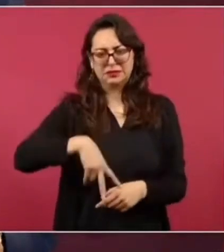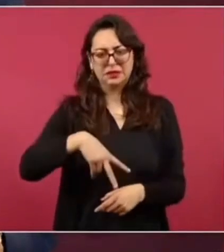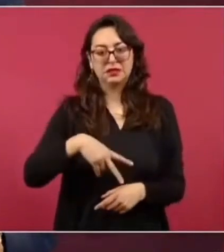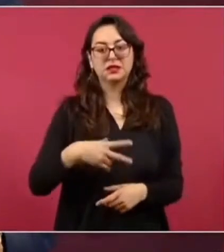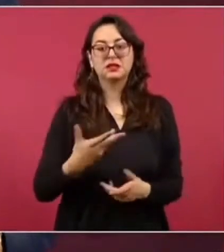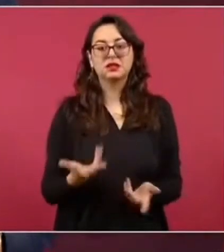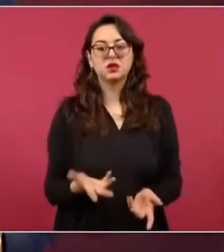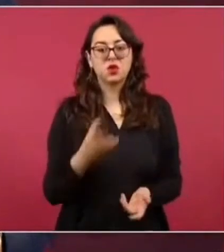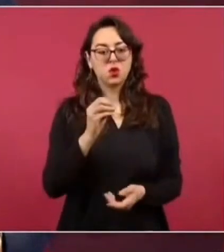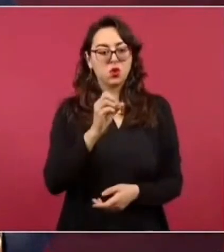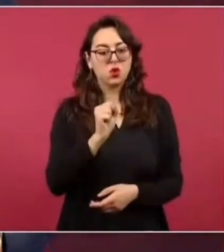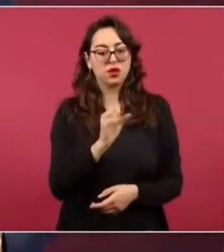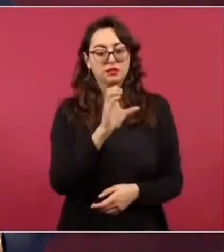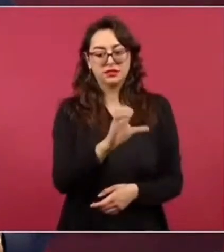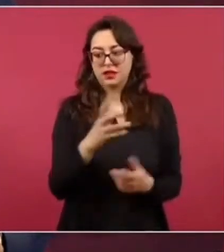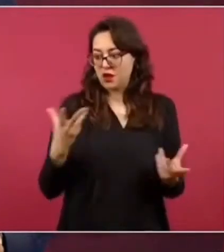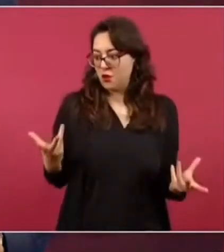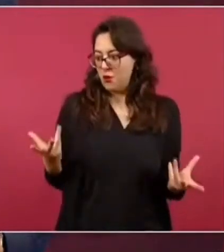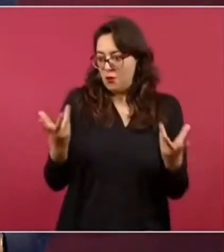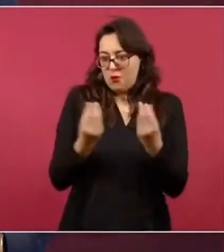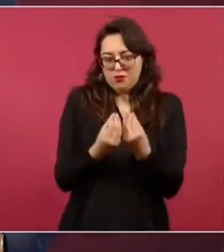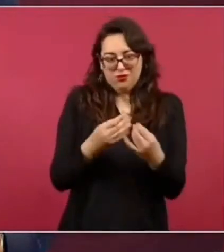la de Claudio X. González?